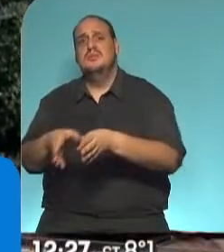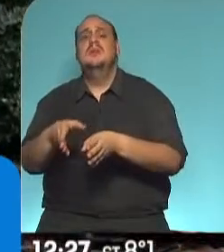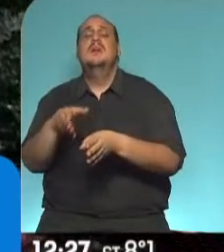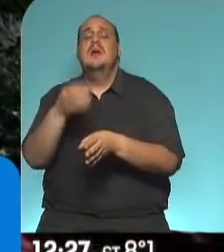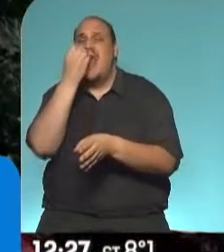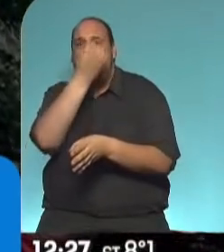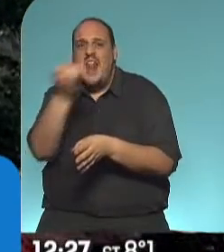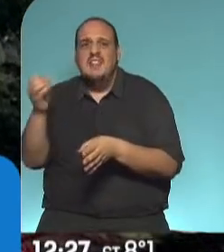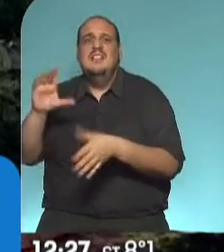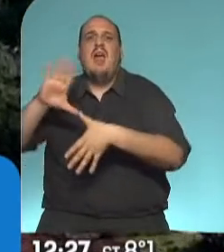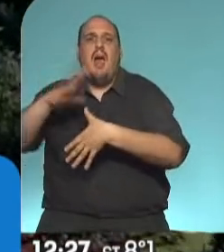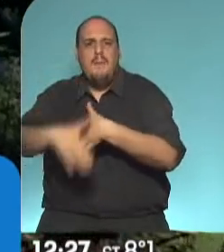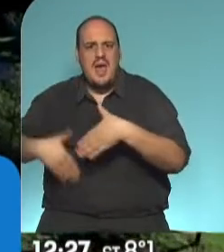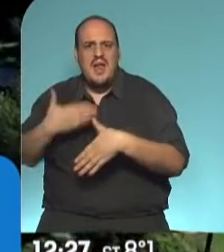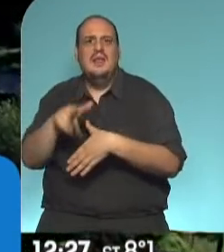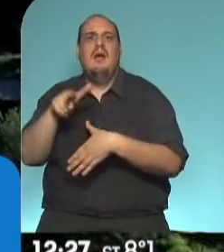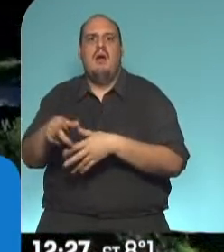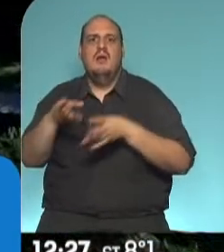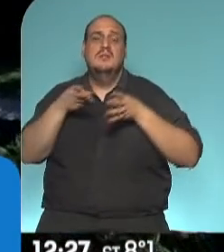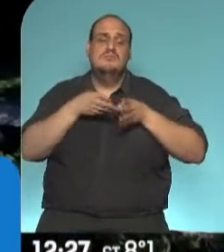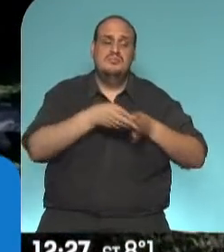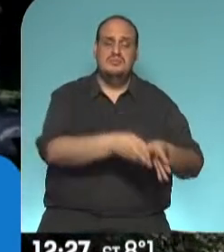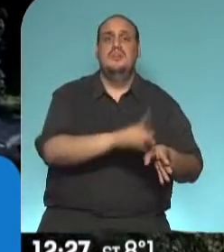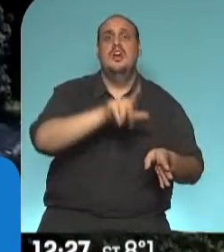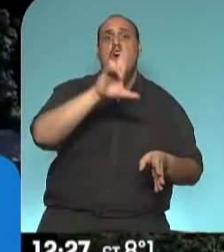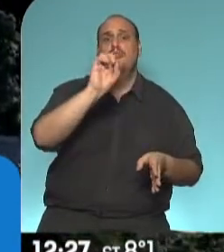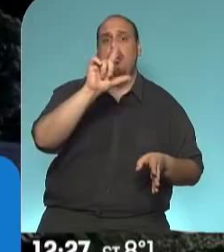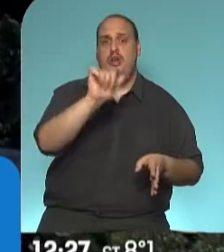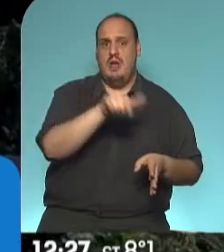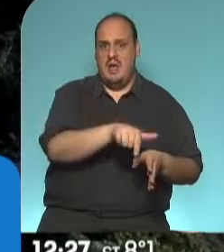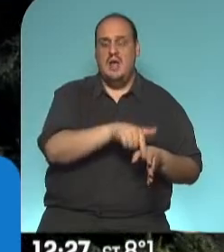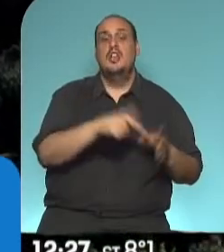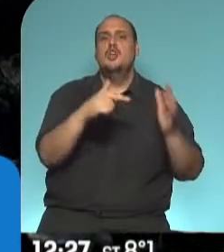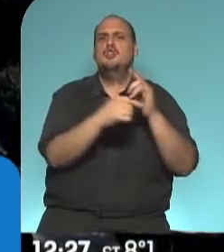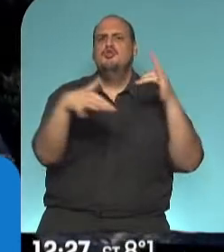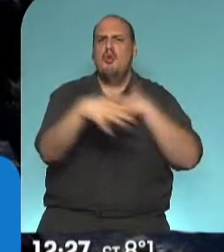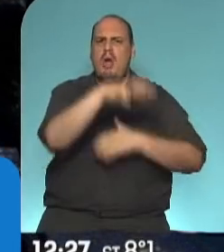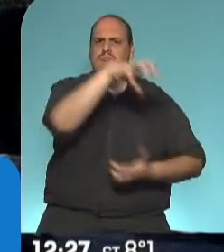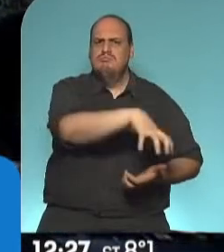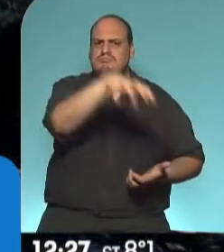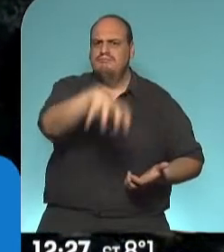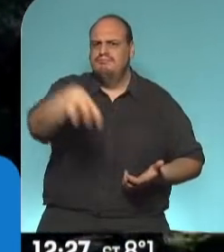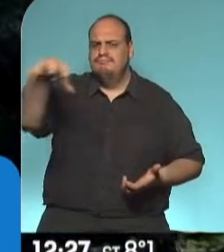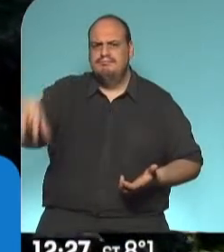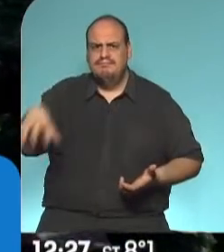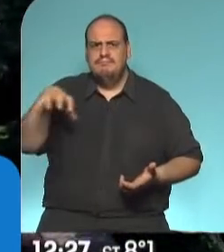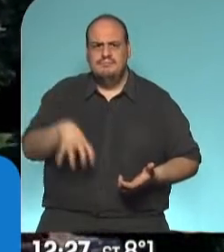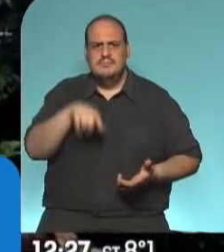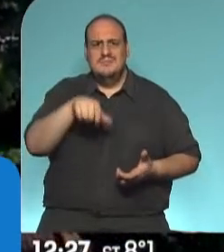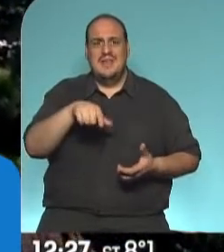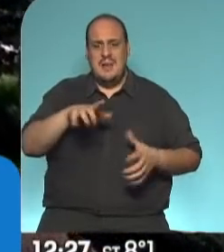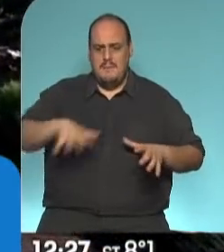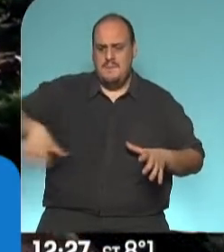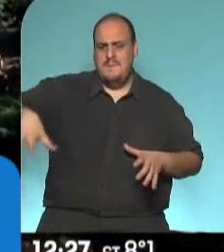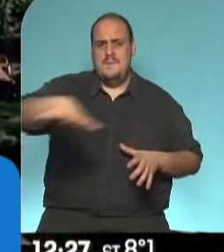también muy importante, la travesía urbana de Gobernador Roca, que son todas ciudades por donde atraviesa prácticamente en el centro